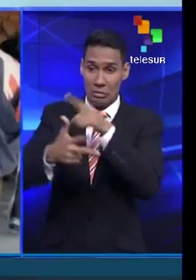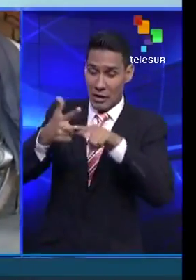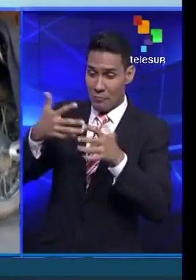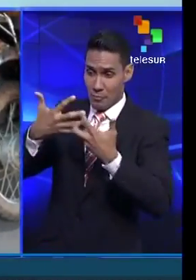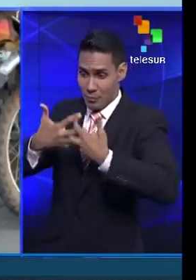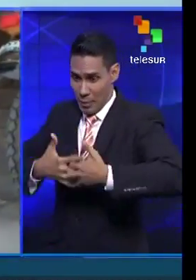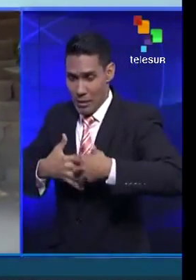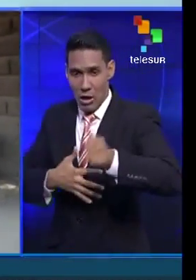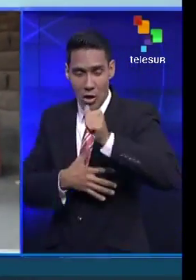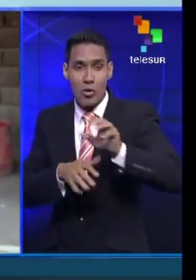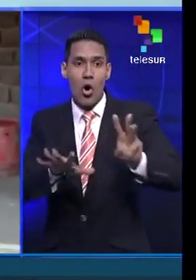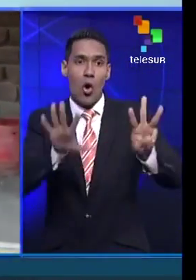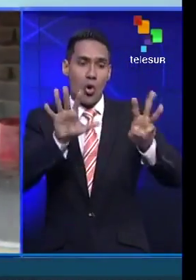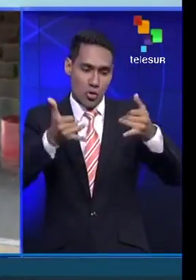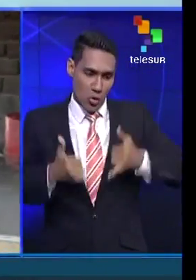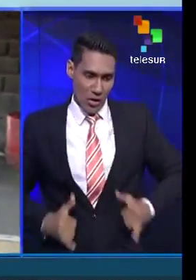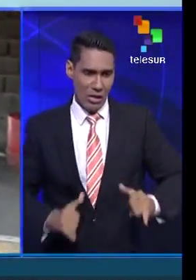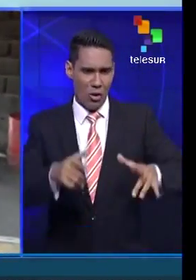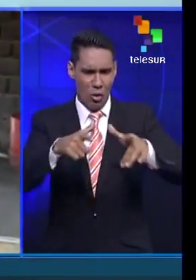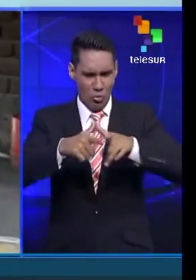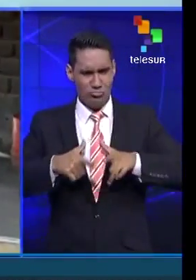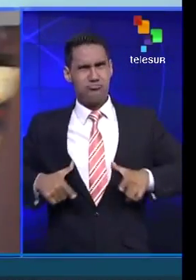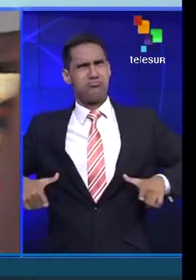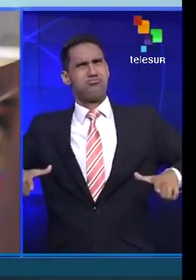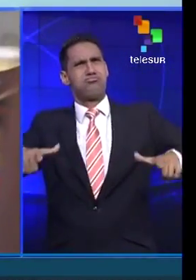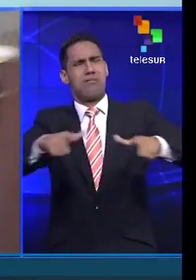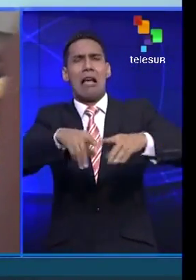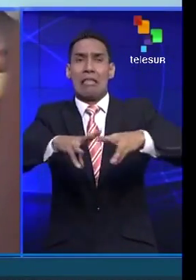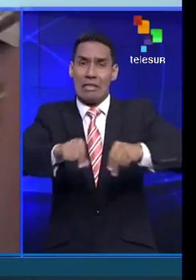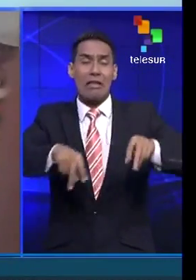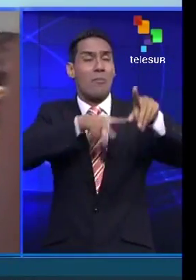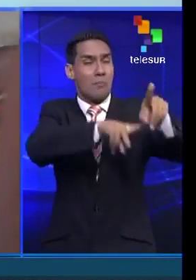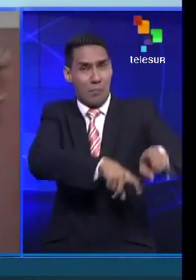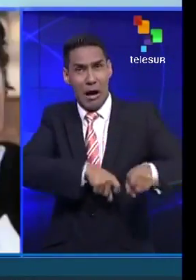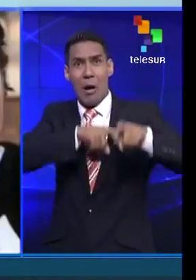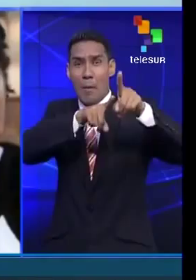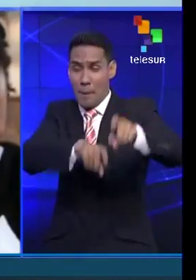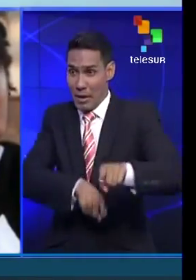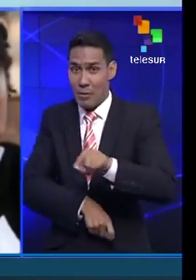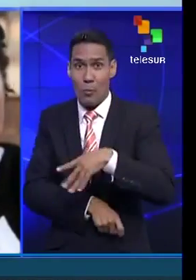ocho hijos y una huerta que sigue ampliando y que puede procurarle hasta mil dólares.